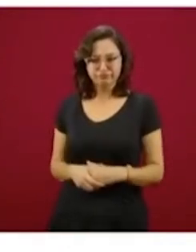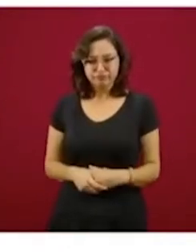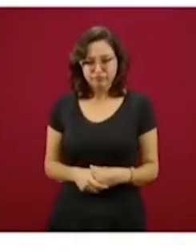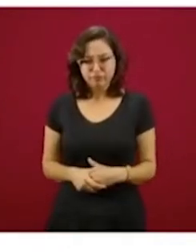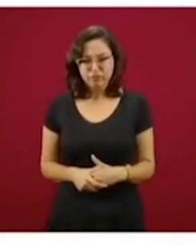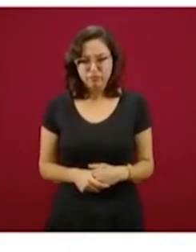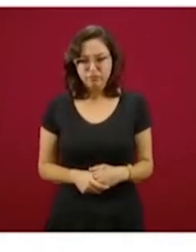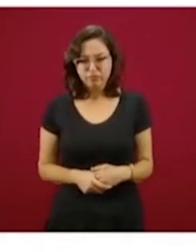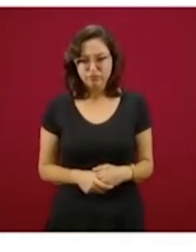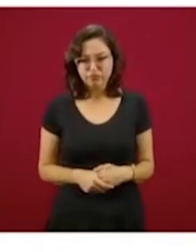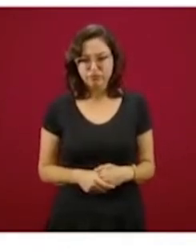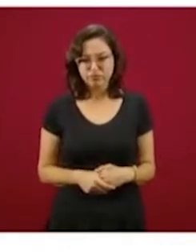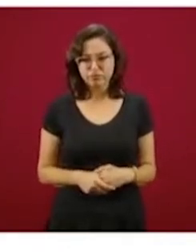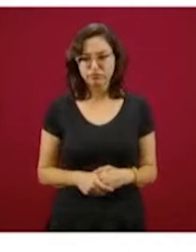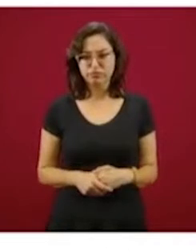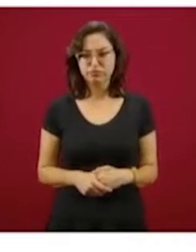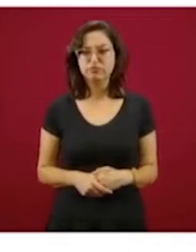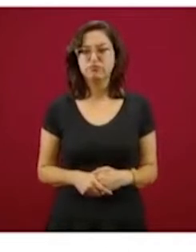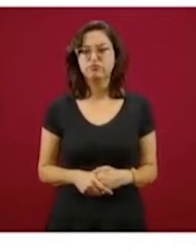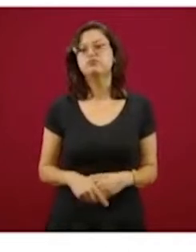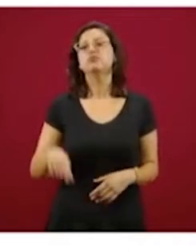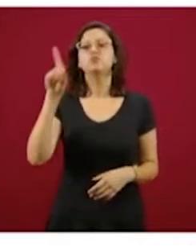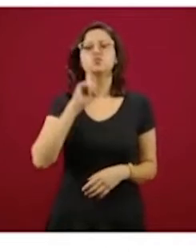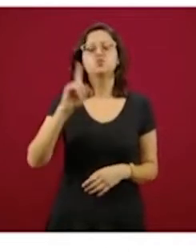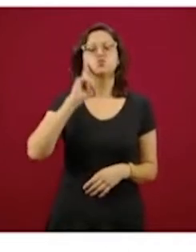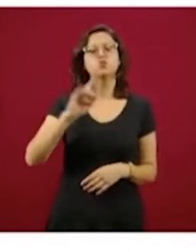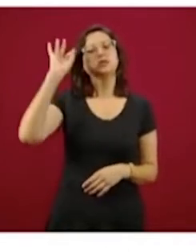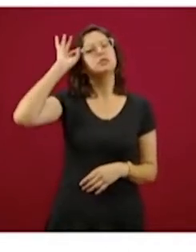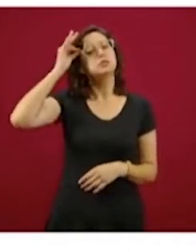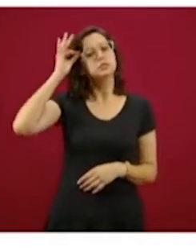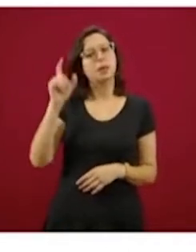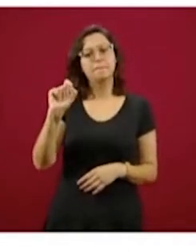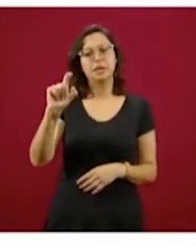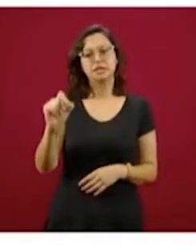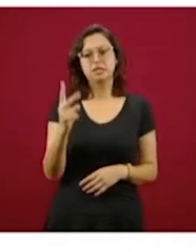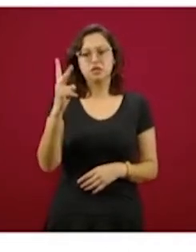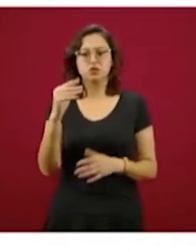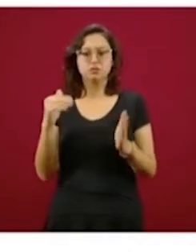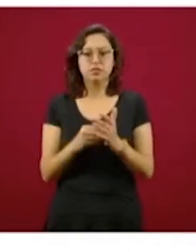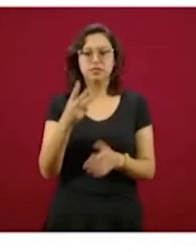717 trabajadores y trabajadoras independientes.